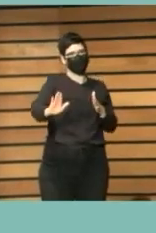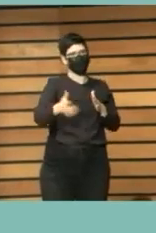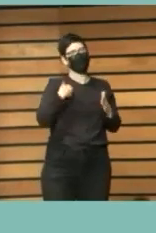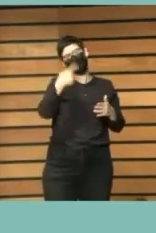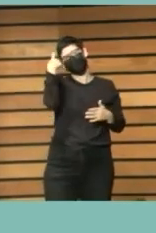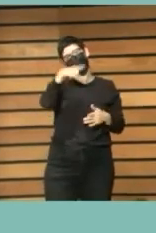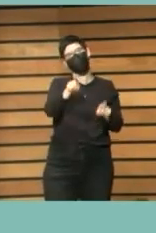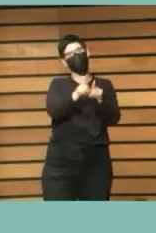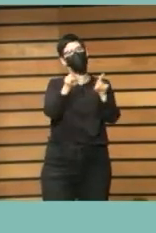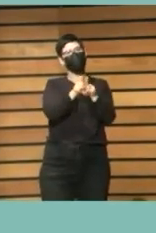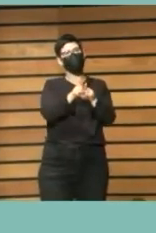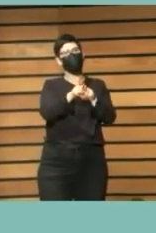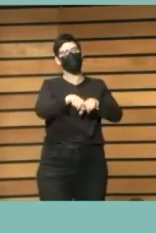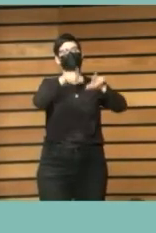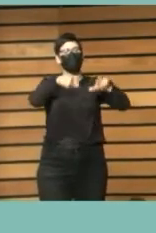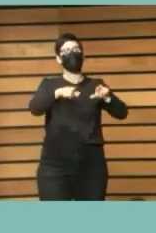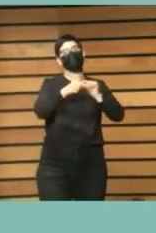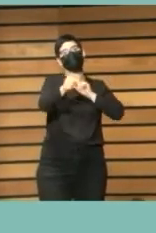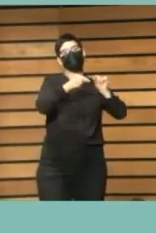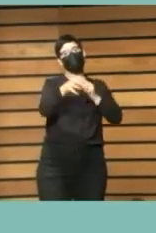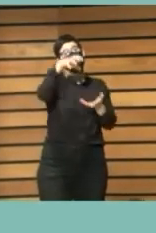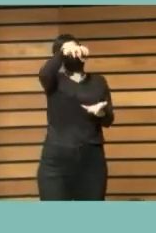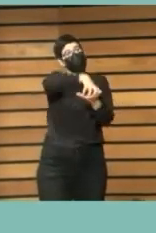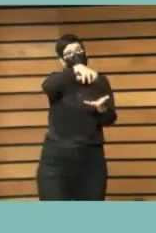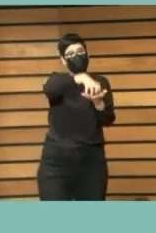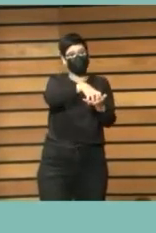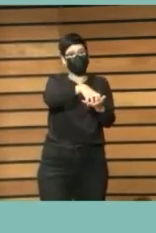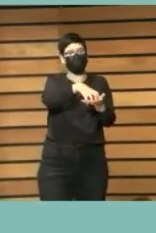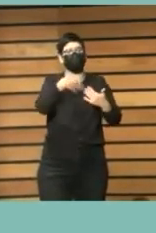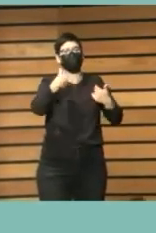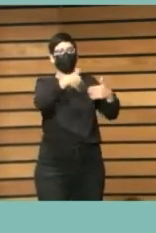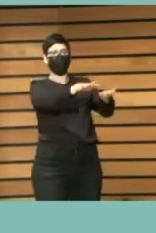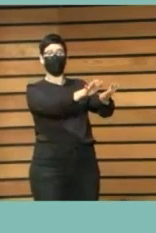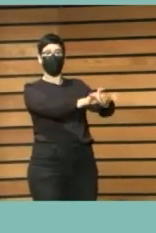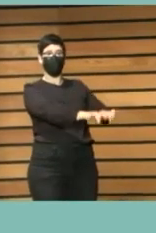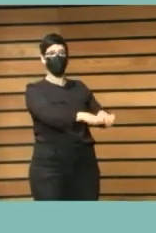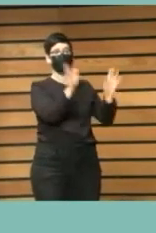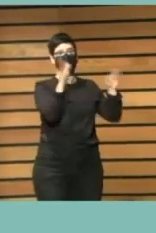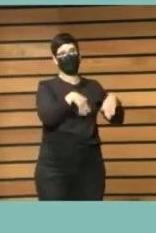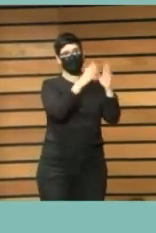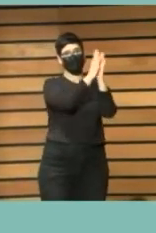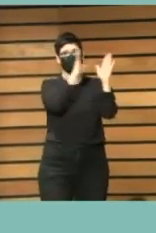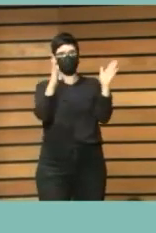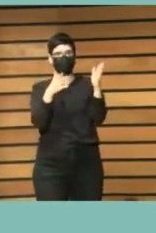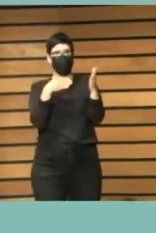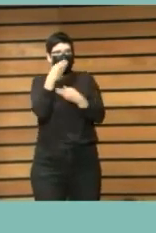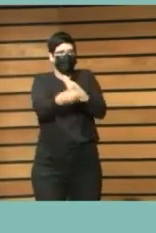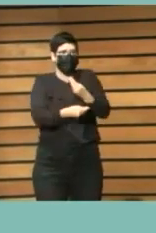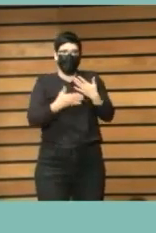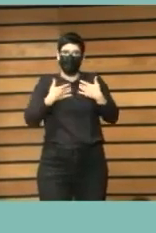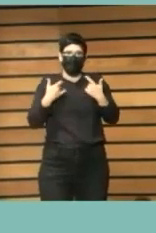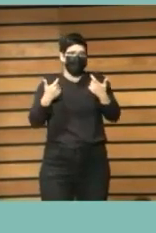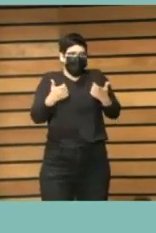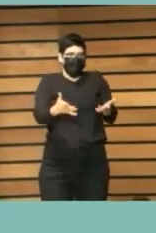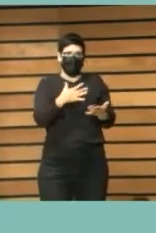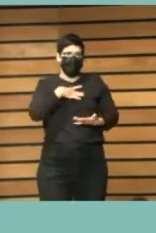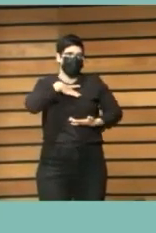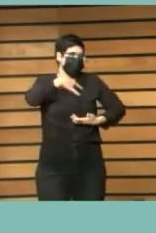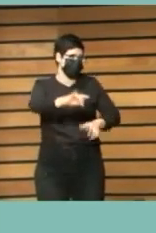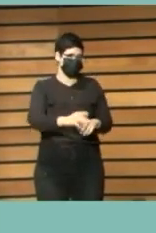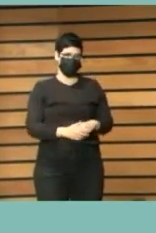¿no? te dejaban el ordenador y luego cada biblioteca sumía lo que podía en el ámbito rural por ejemplo